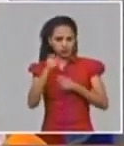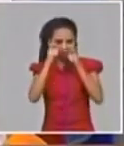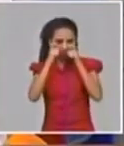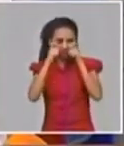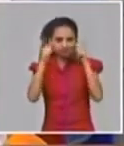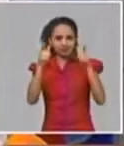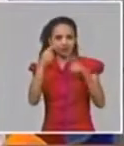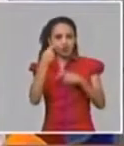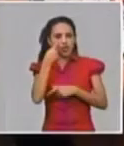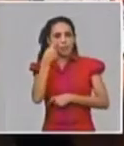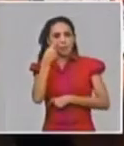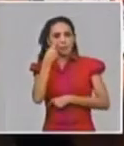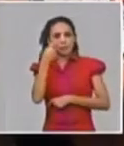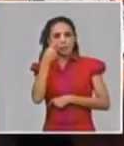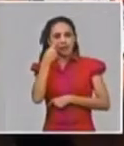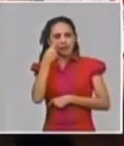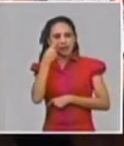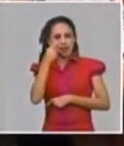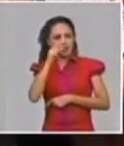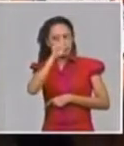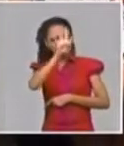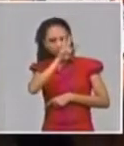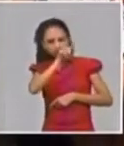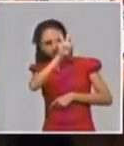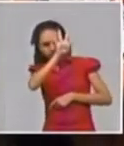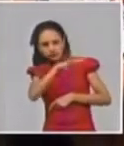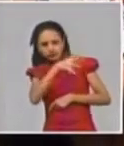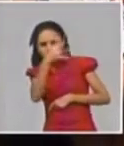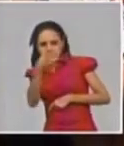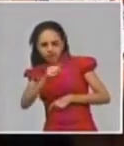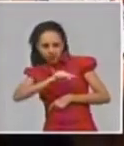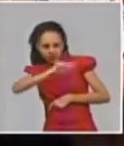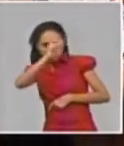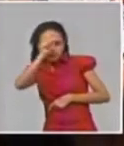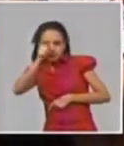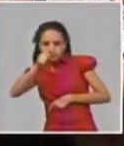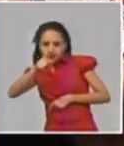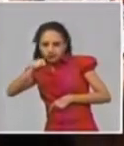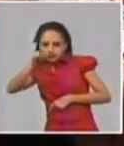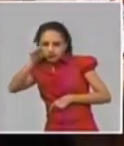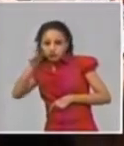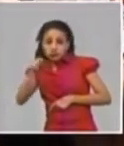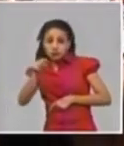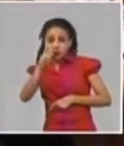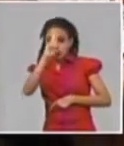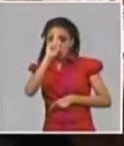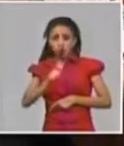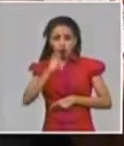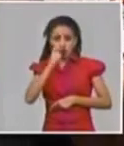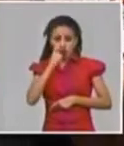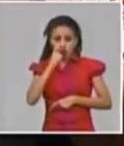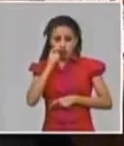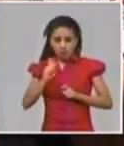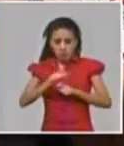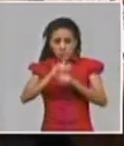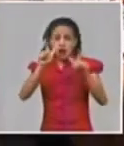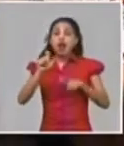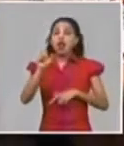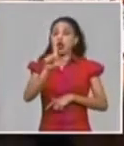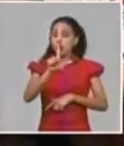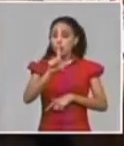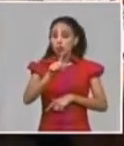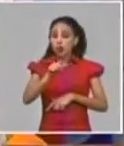las curvas Durán creo que las presentó también el lunes el sitio de ustedes las publica con mucha